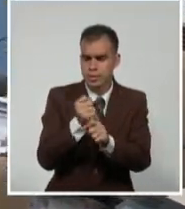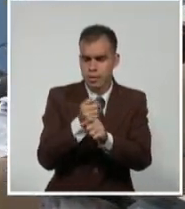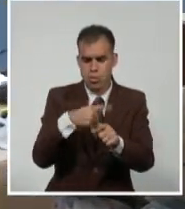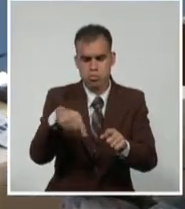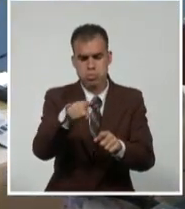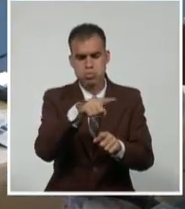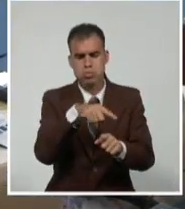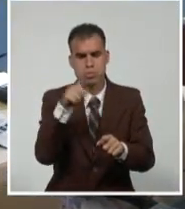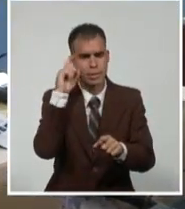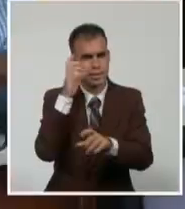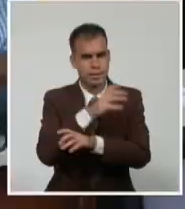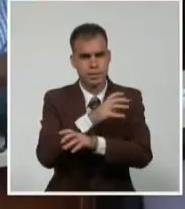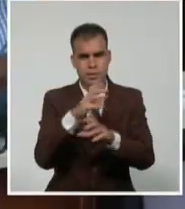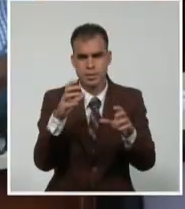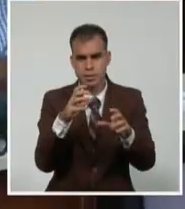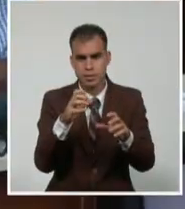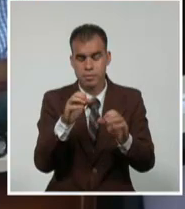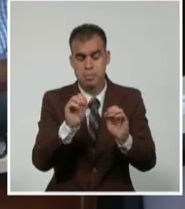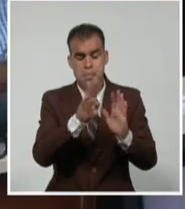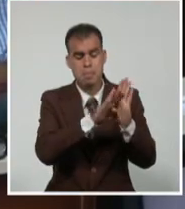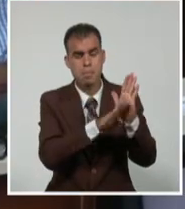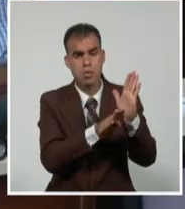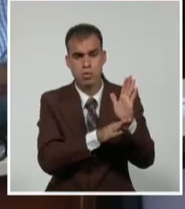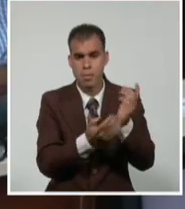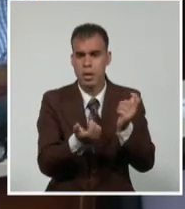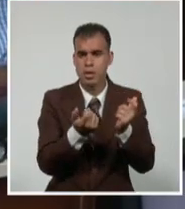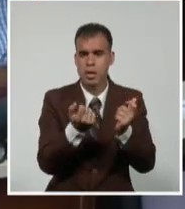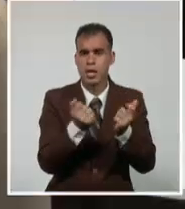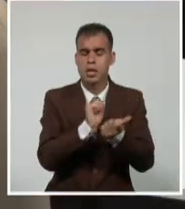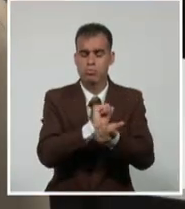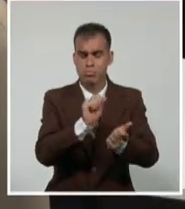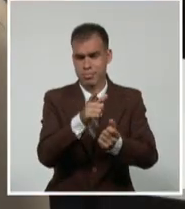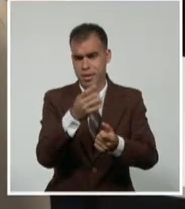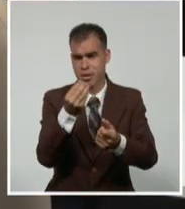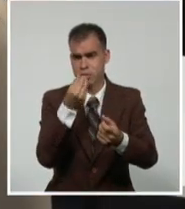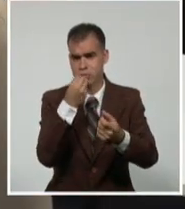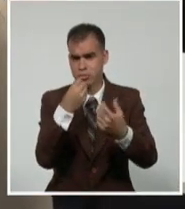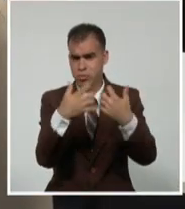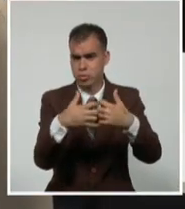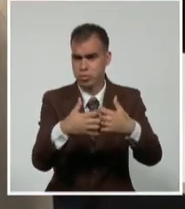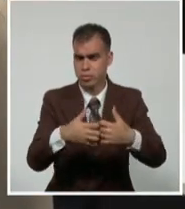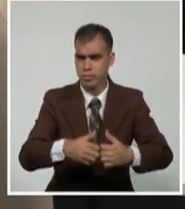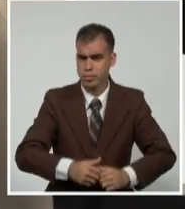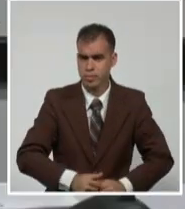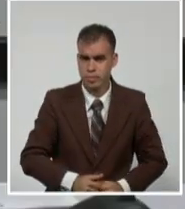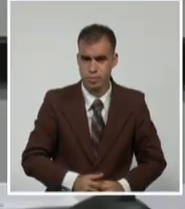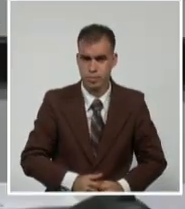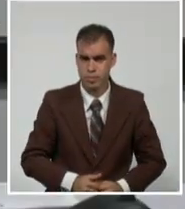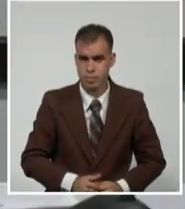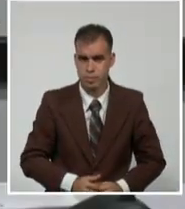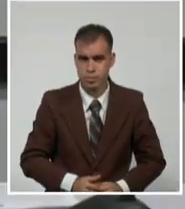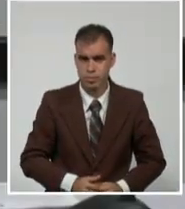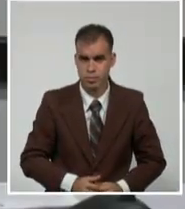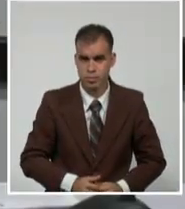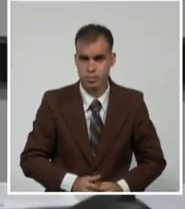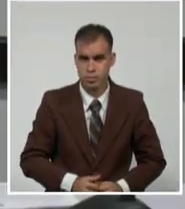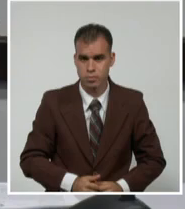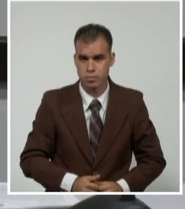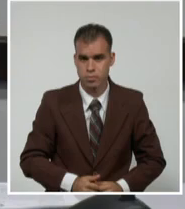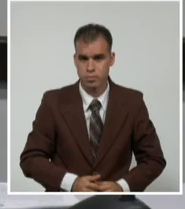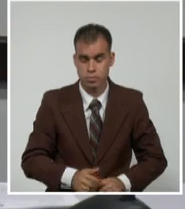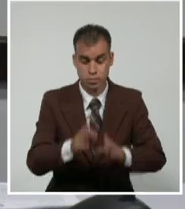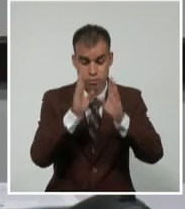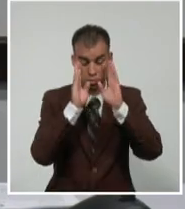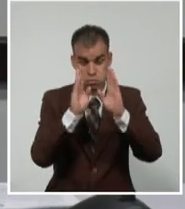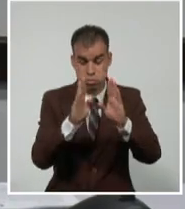que participan en el programa de soberanía alimentaria y nutricional. La reunión centró sus debates en la obtención de vacunas veterinarias